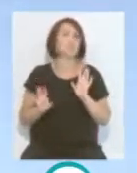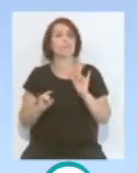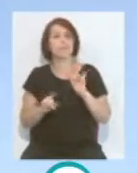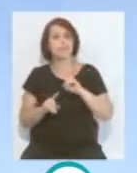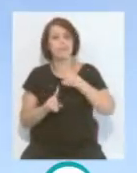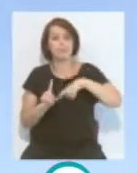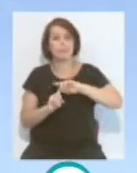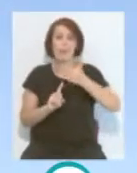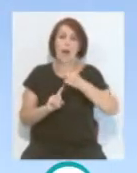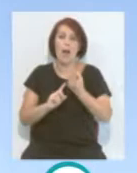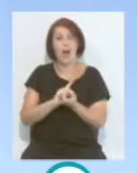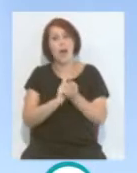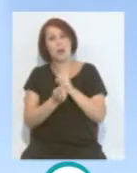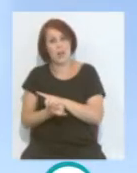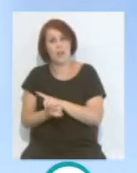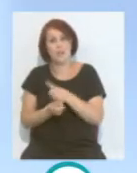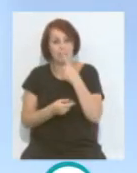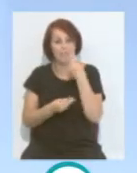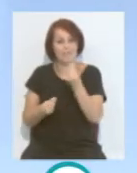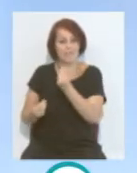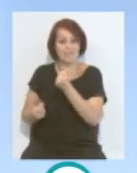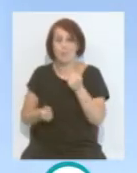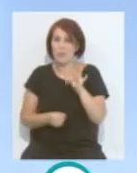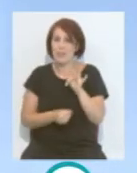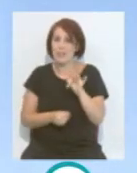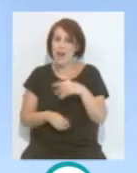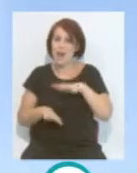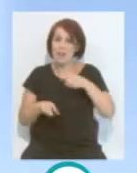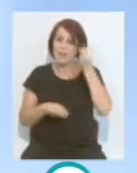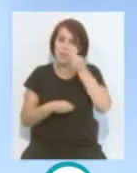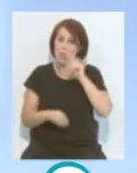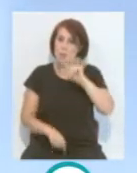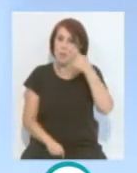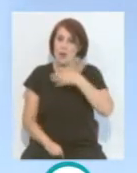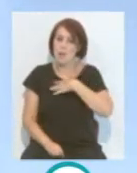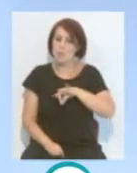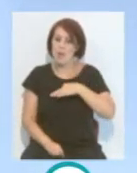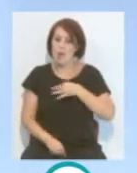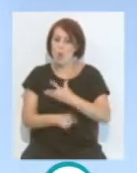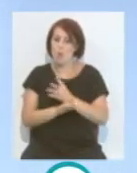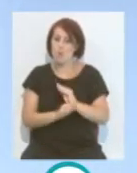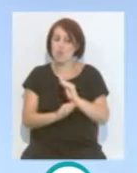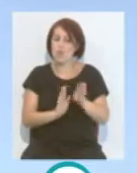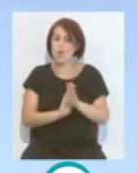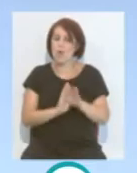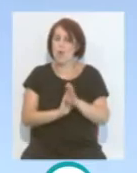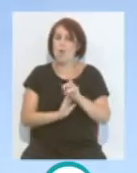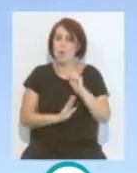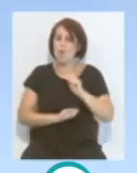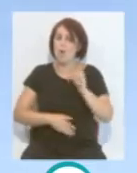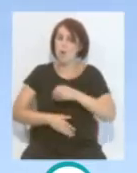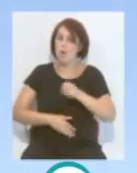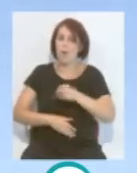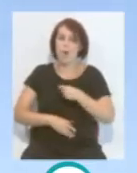vuelta pasó un poco al contrario. Le pilló una buena sensación, el Cádiz se creyó que en primera podía seguir apostando por su juego y veía que conseguía puntos de aquella manera.